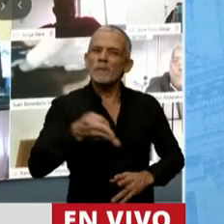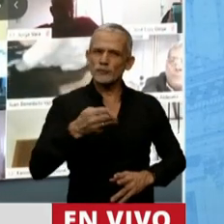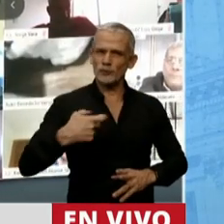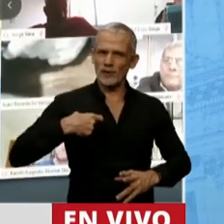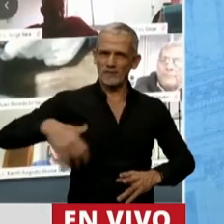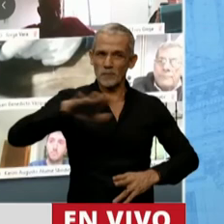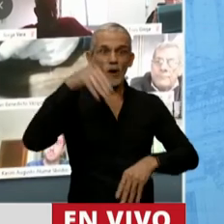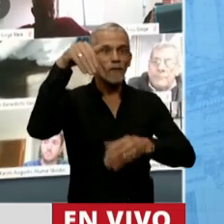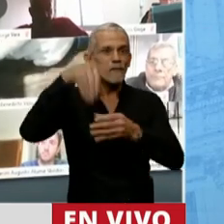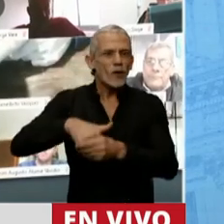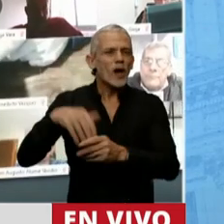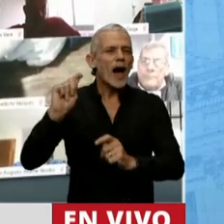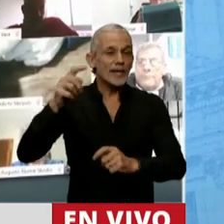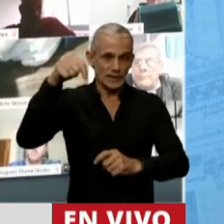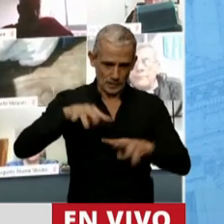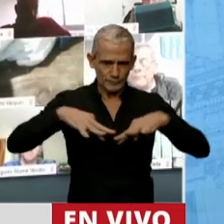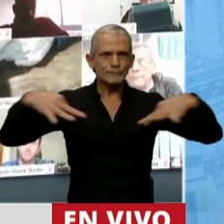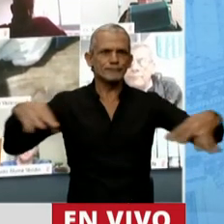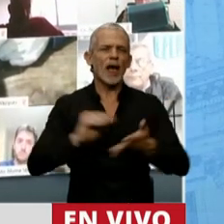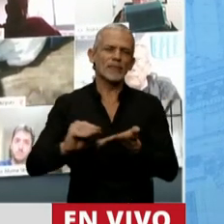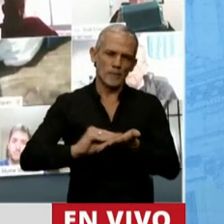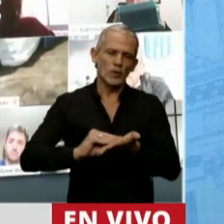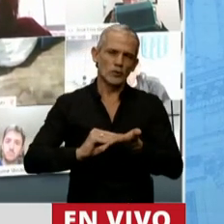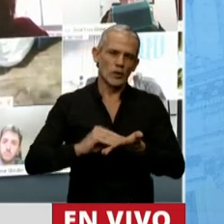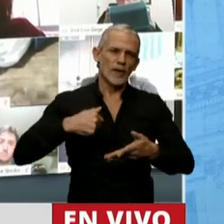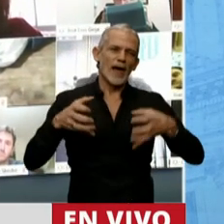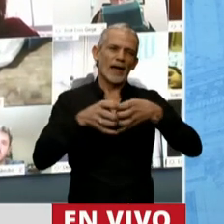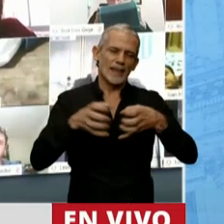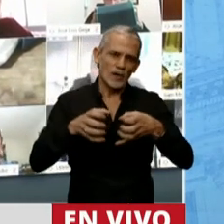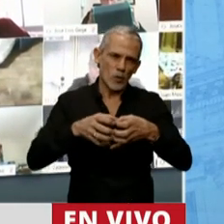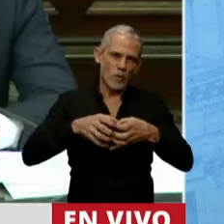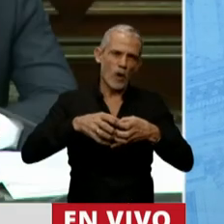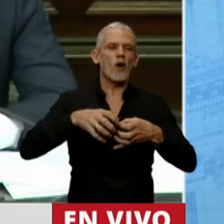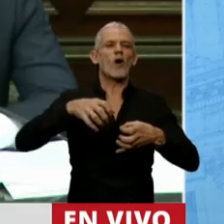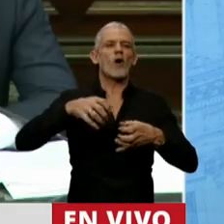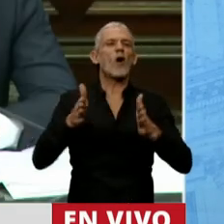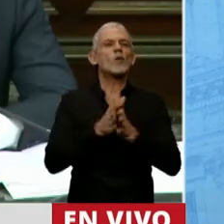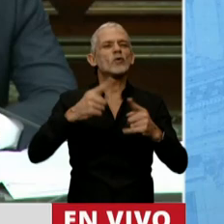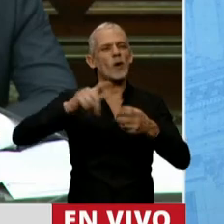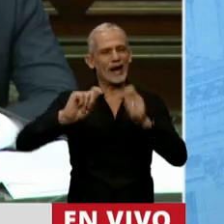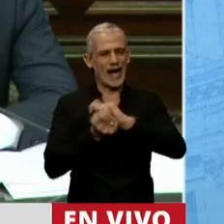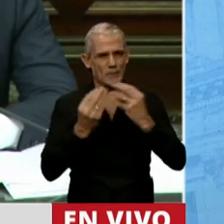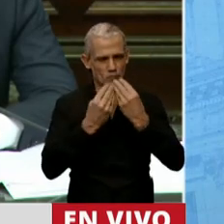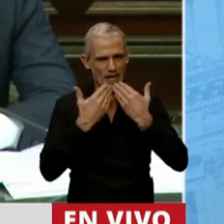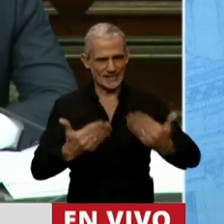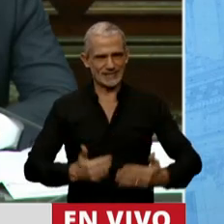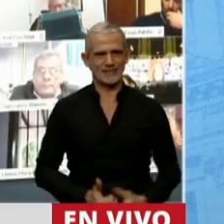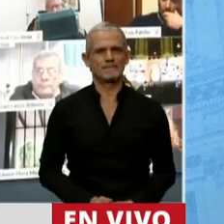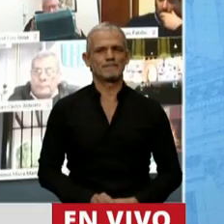la sociedad que está representada aquí, con los legisladores del interbloque. Muchas gracias.